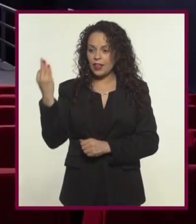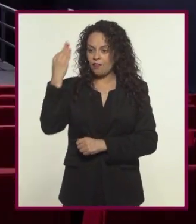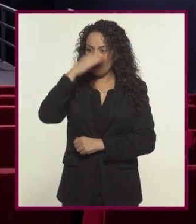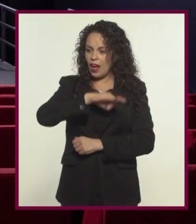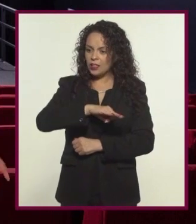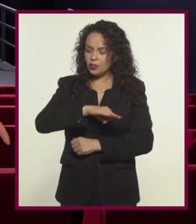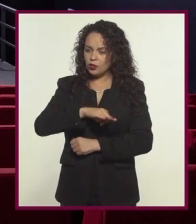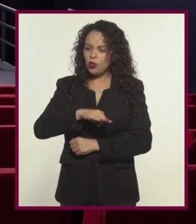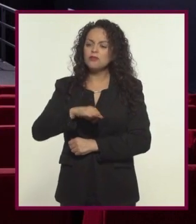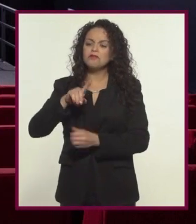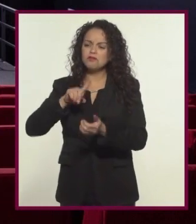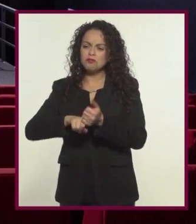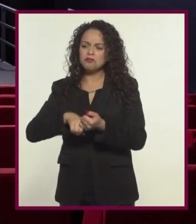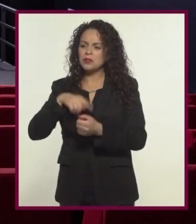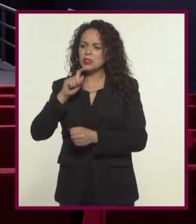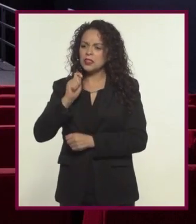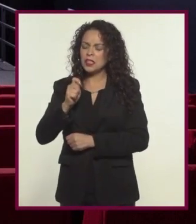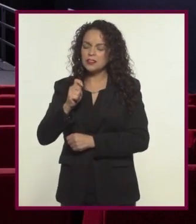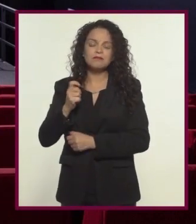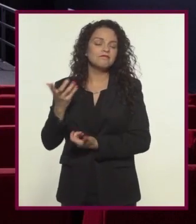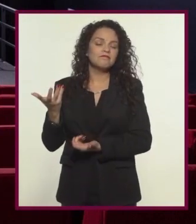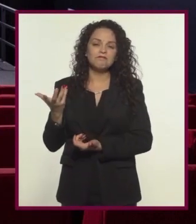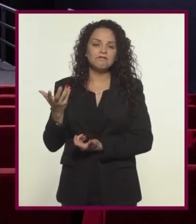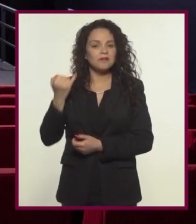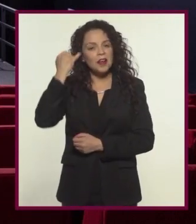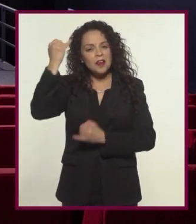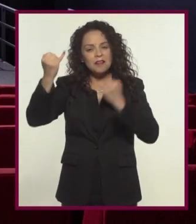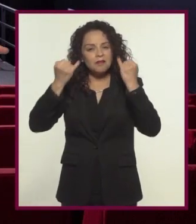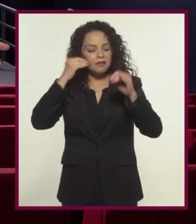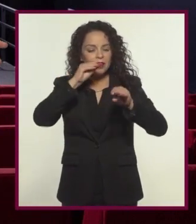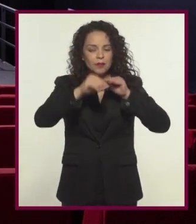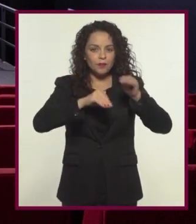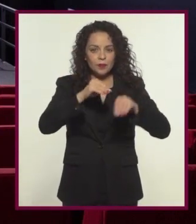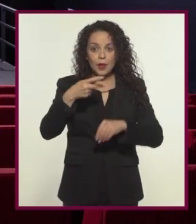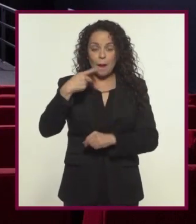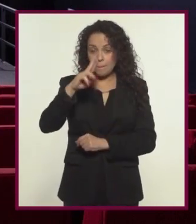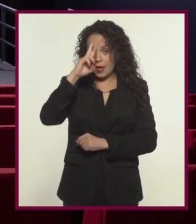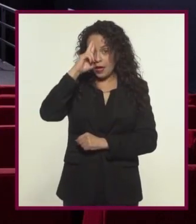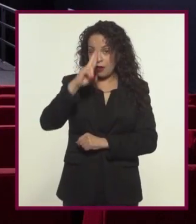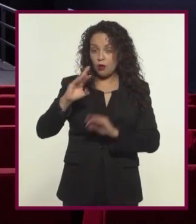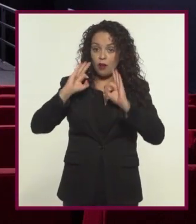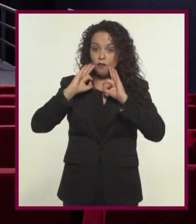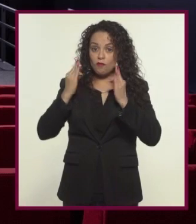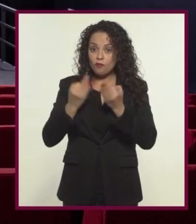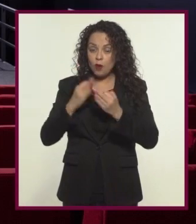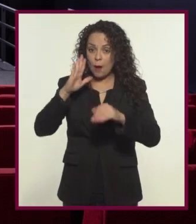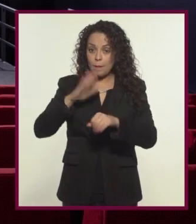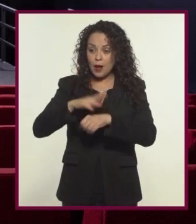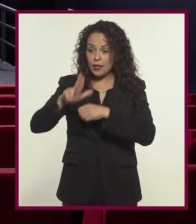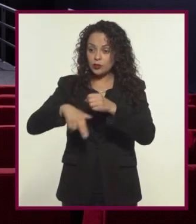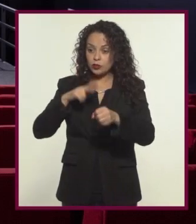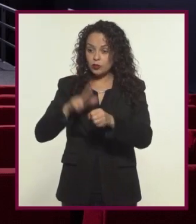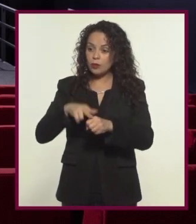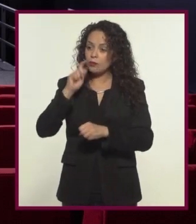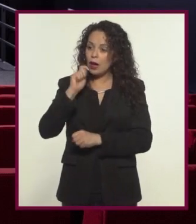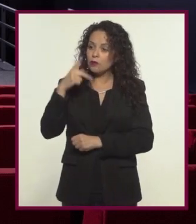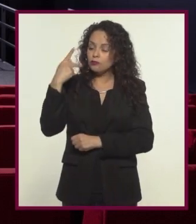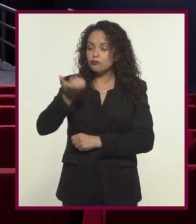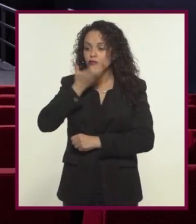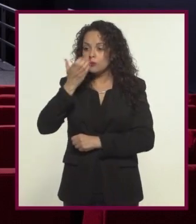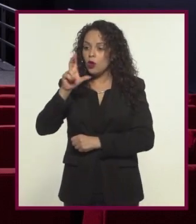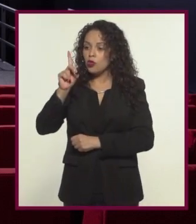Los falsos documentales parten de un argumento totalmente ficticio pero siguen los códigos y las formas más